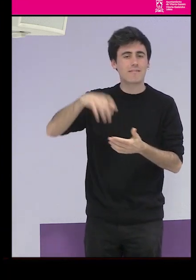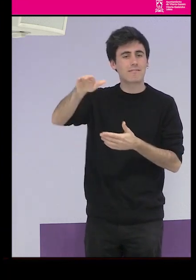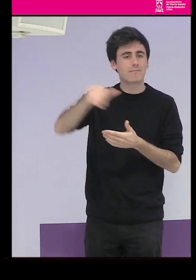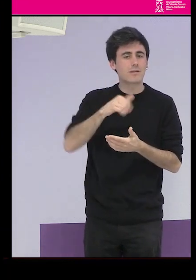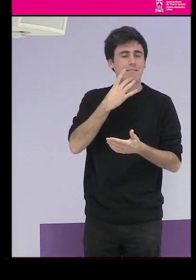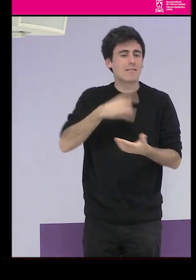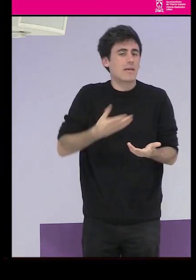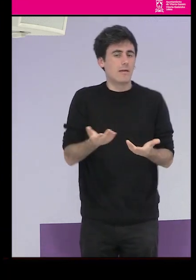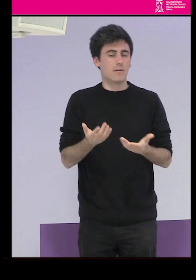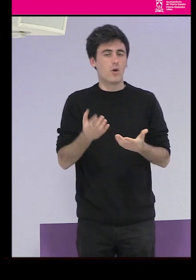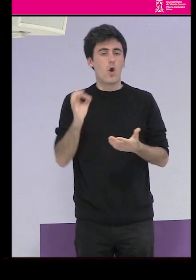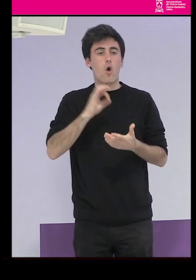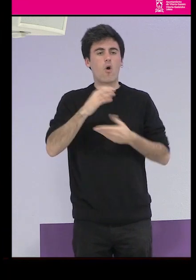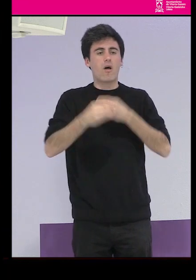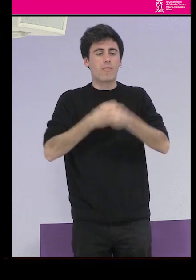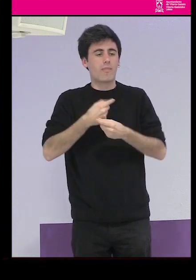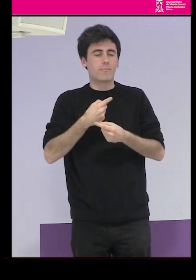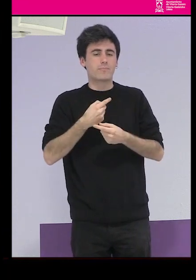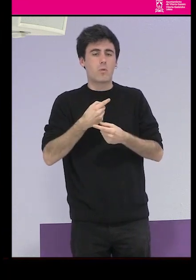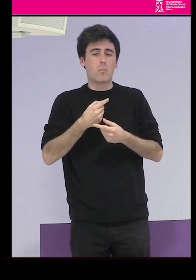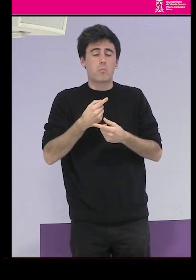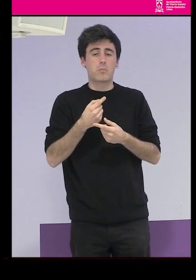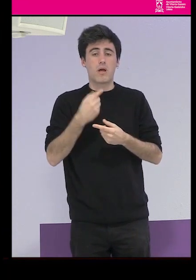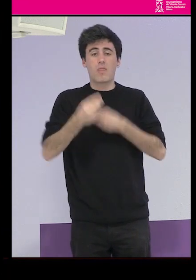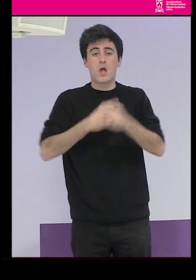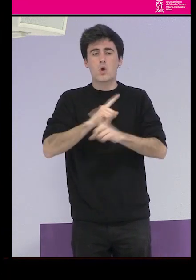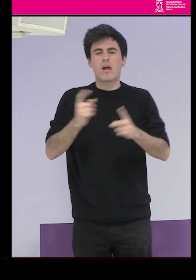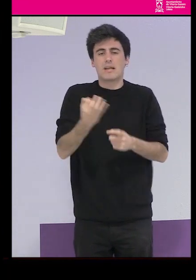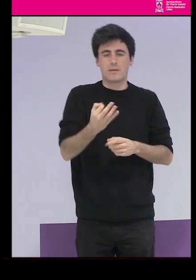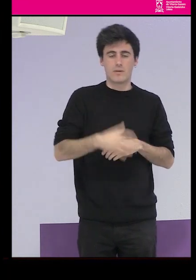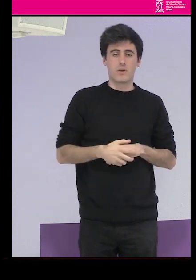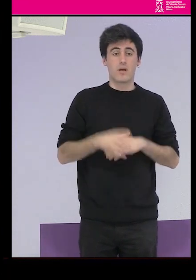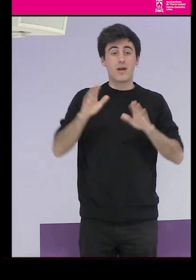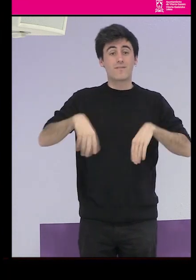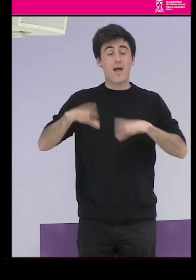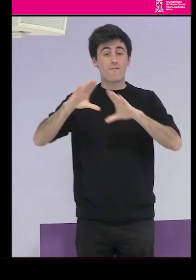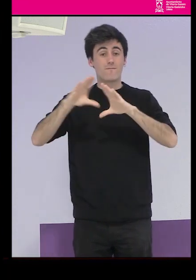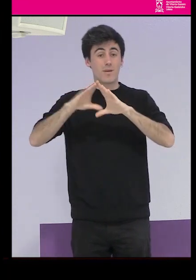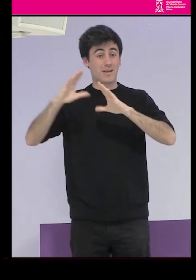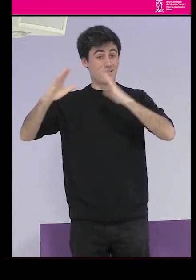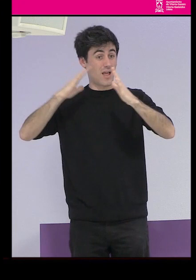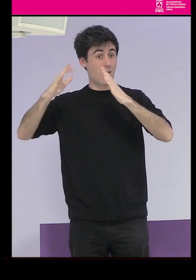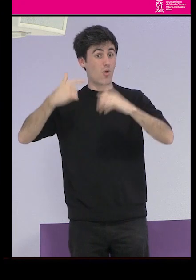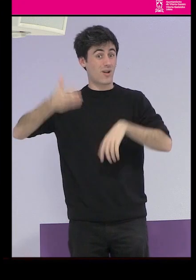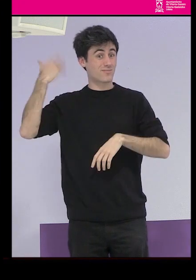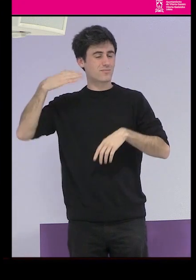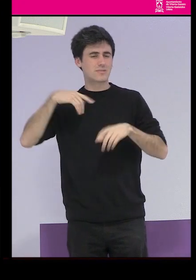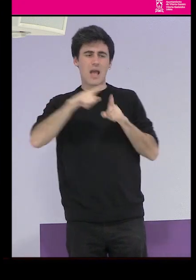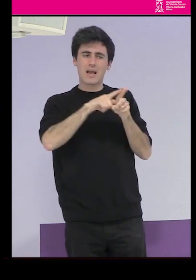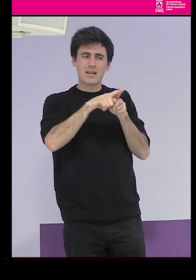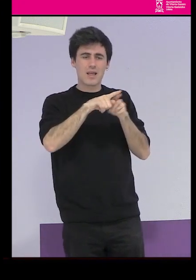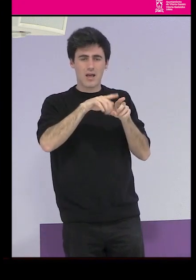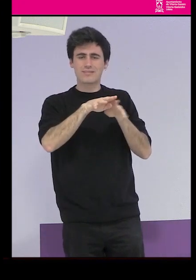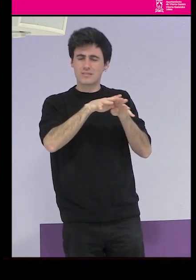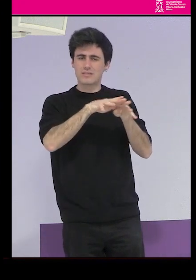dejaban de hacer. Fue muy criticado por las feministas de la época, principalmente por Margarita